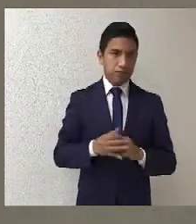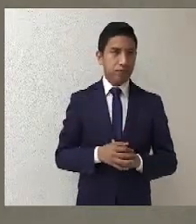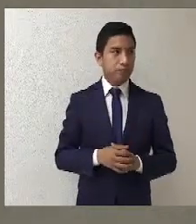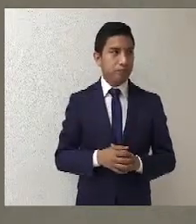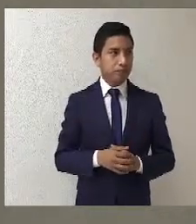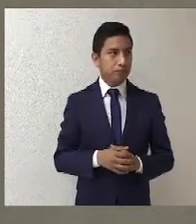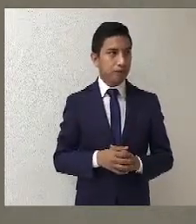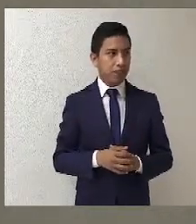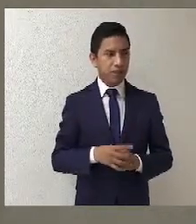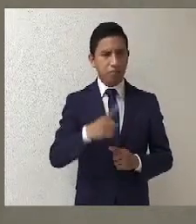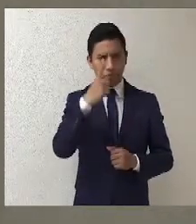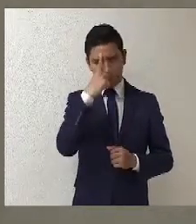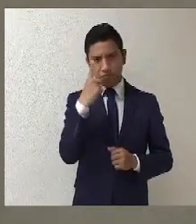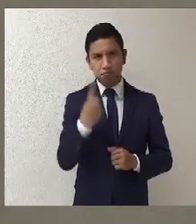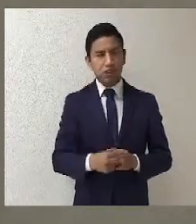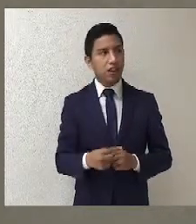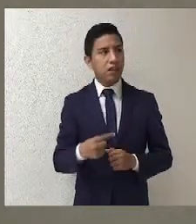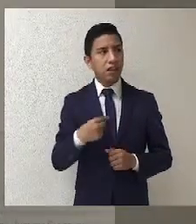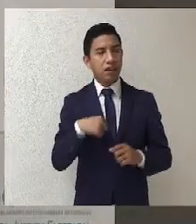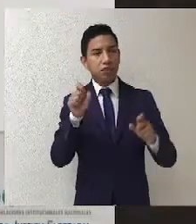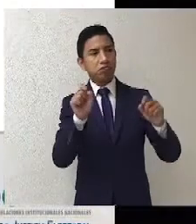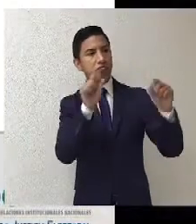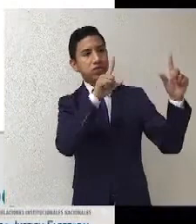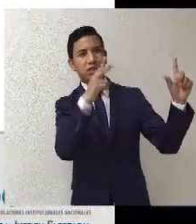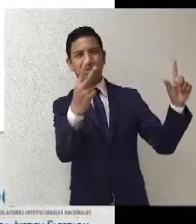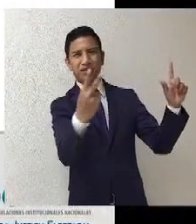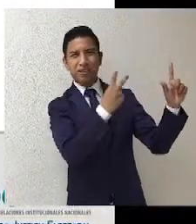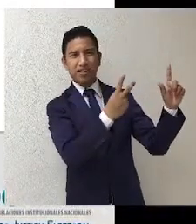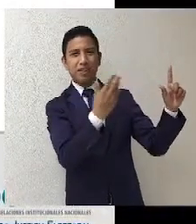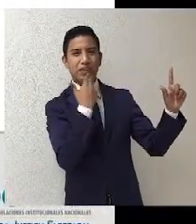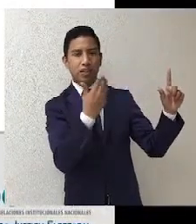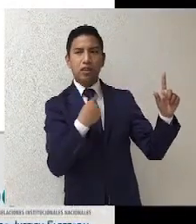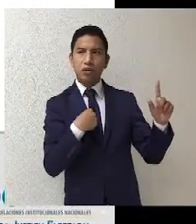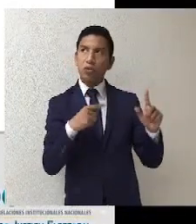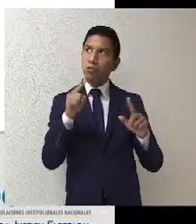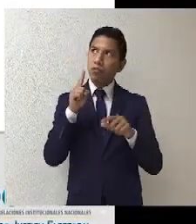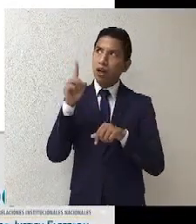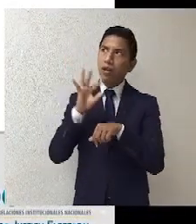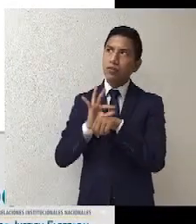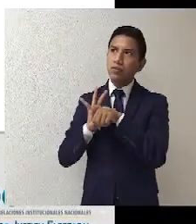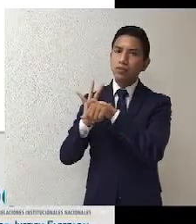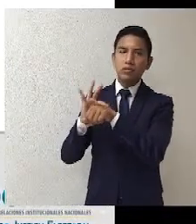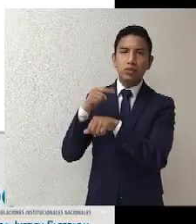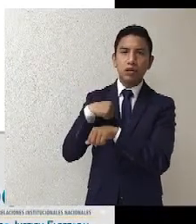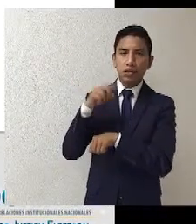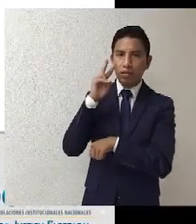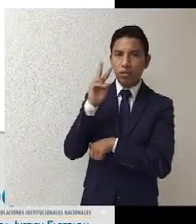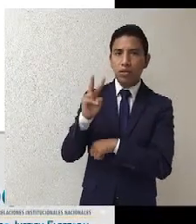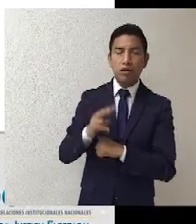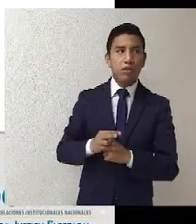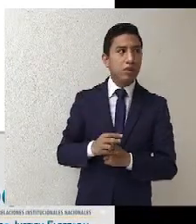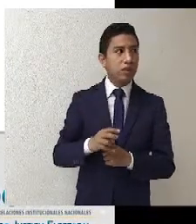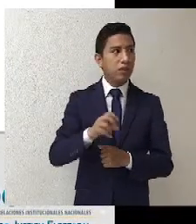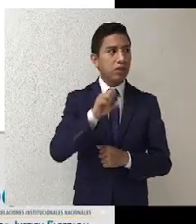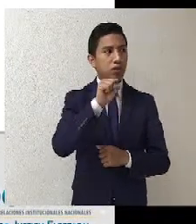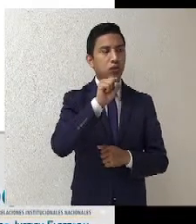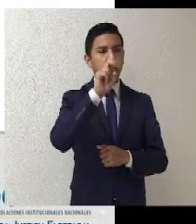para que podamos, para poderme ir guiando con la presentación. ¿Qué vamos a analizar? Es el SUBJDC,